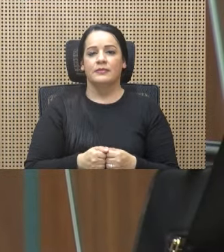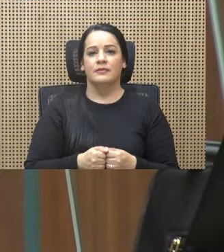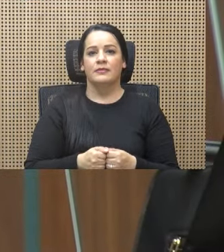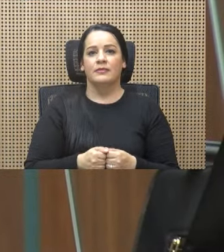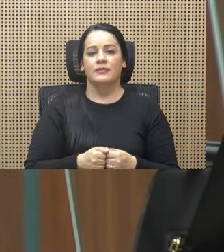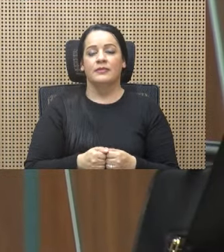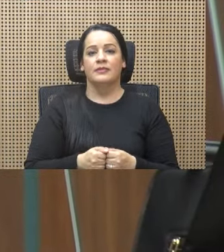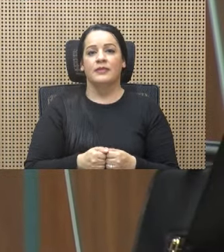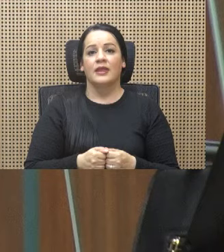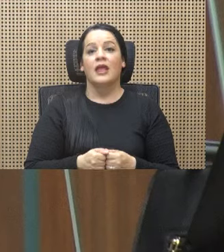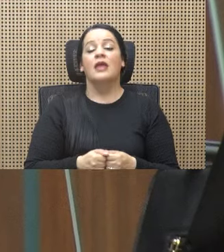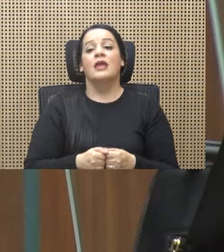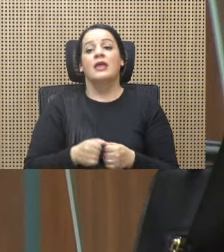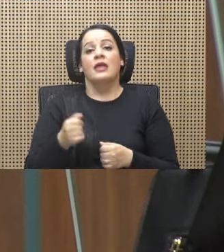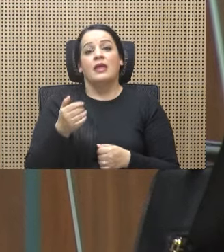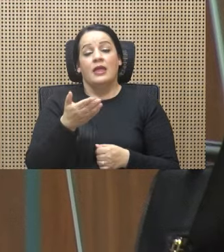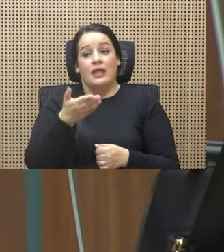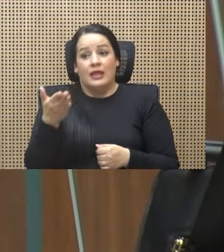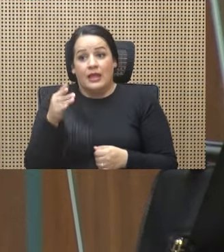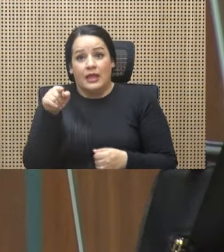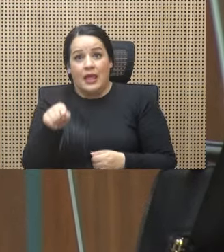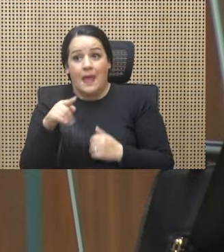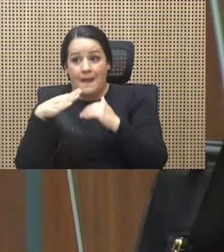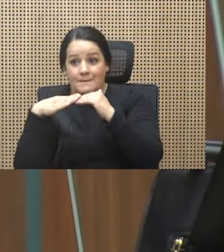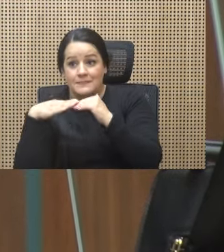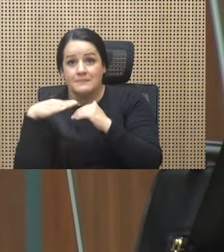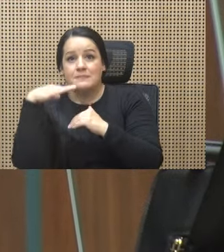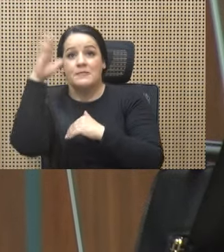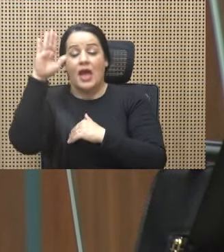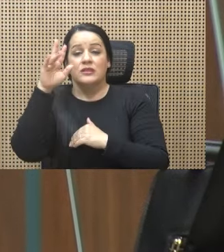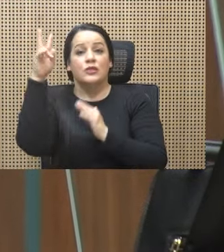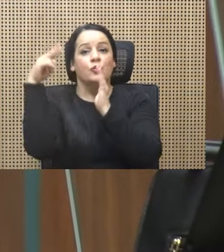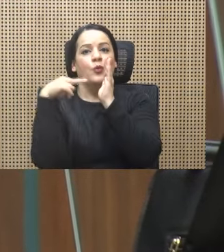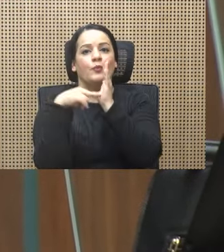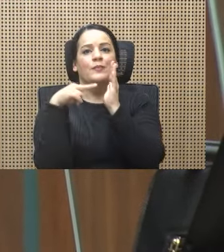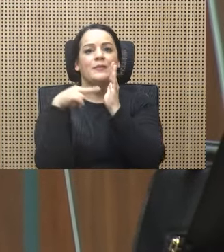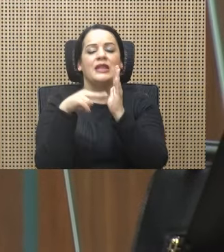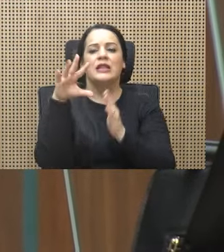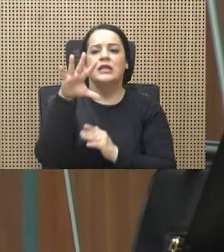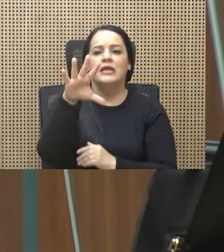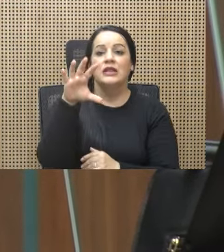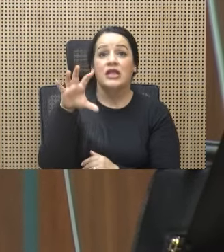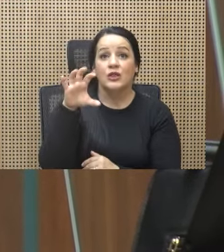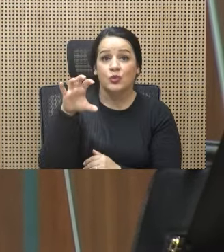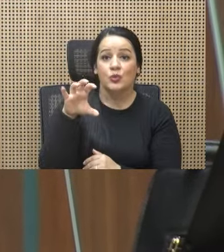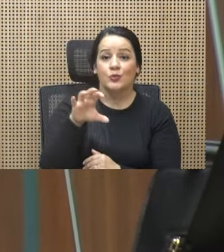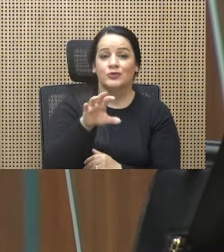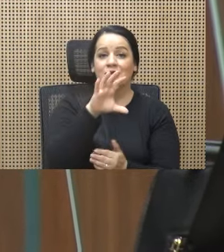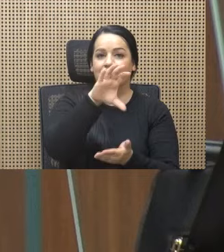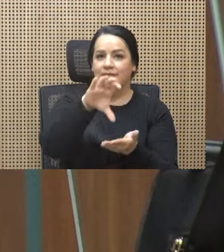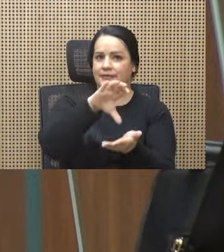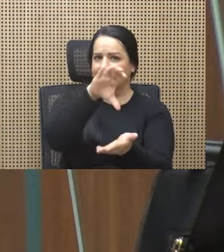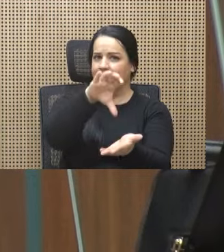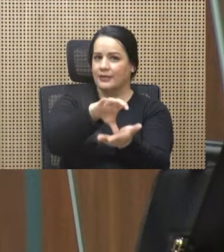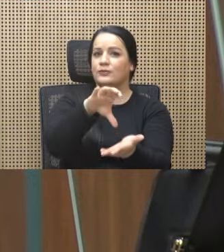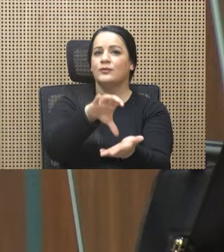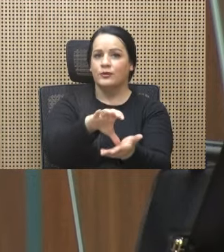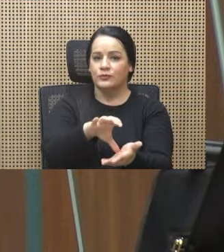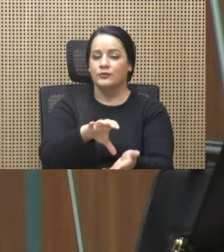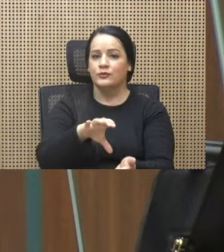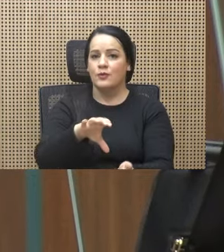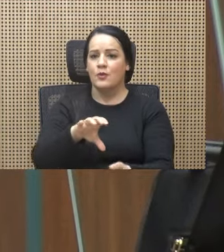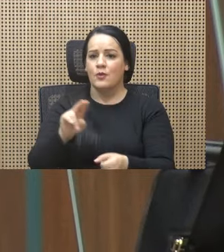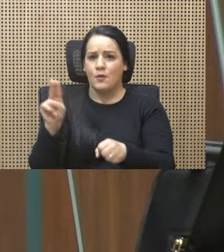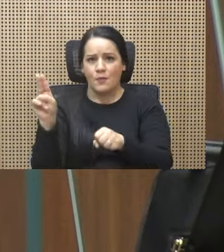que en más de 2.500 centros, estamos utilizando la